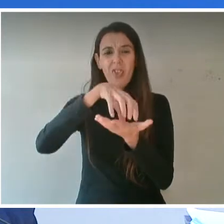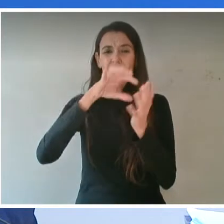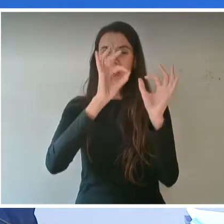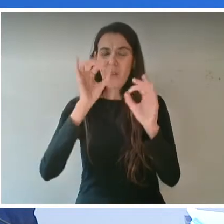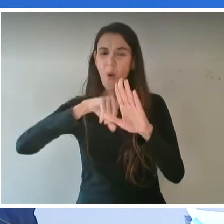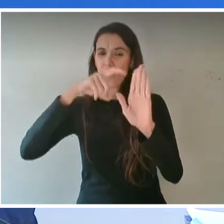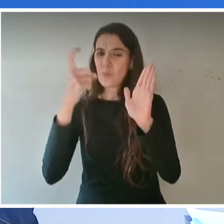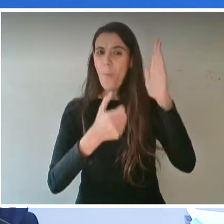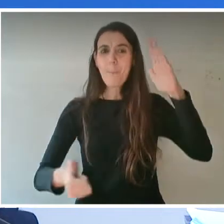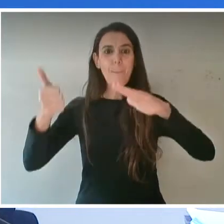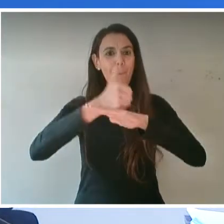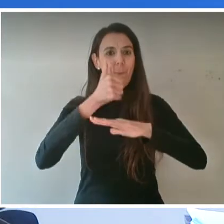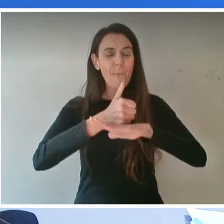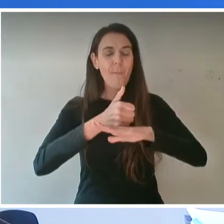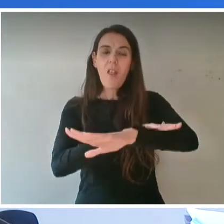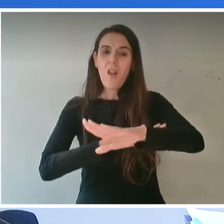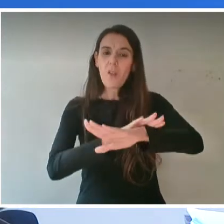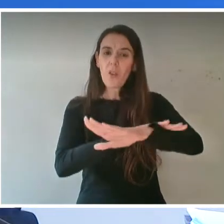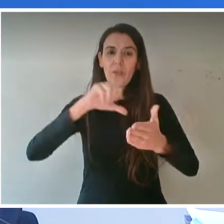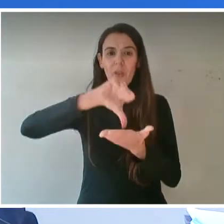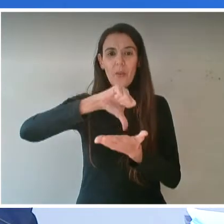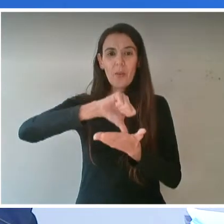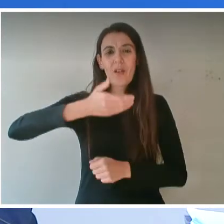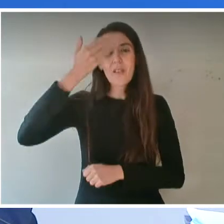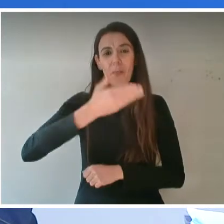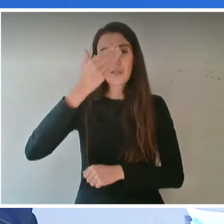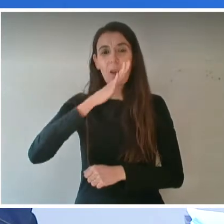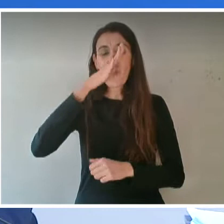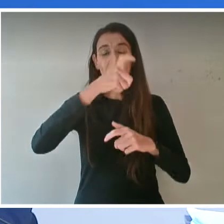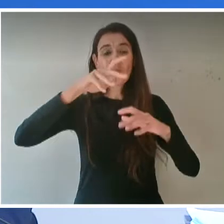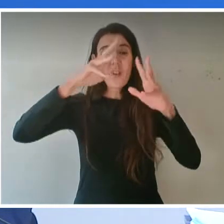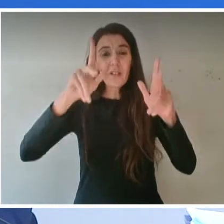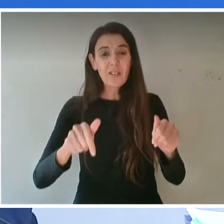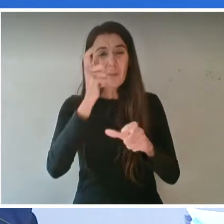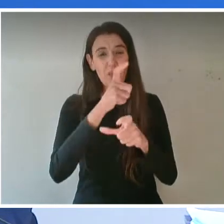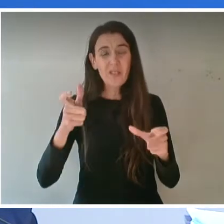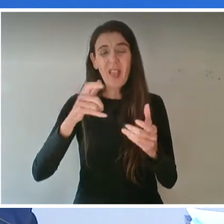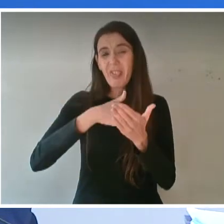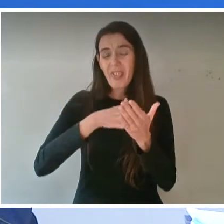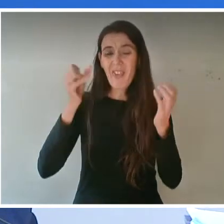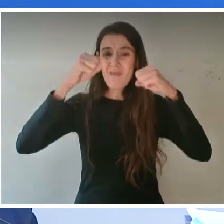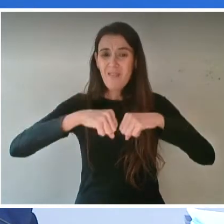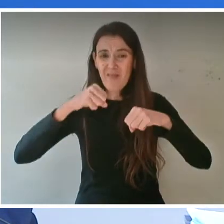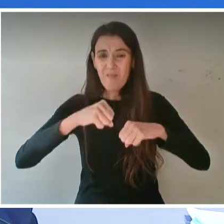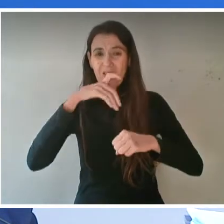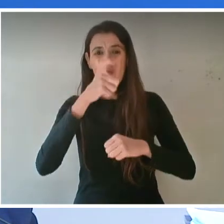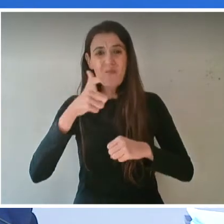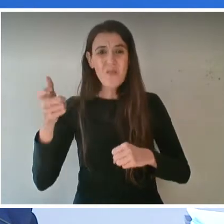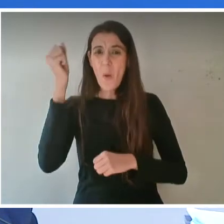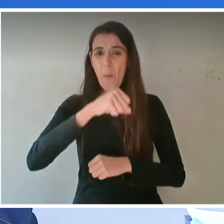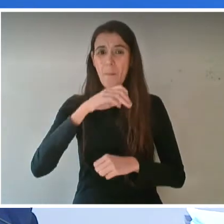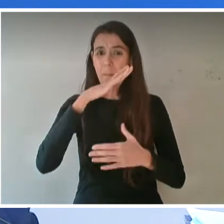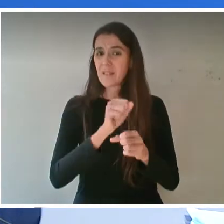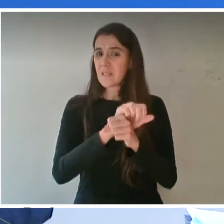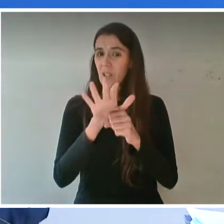prioritaria para el Gobierno de la ciudad, porque se trata de residentes que son los más vulnerables al virus del COVID.